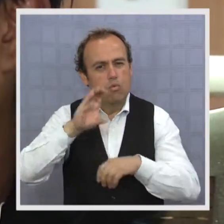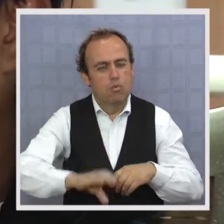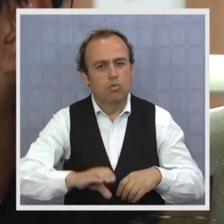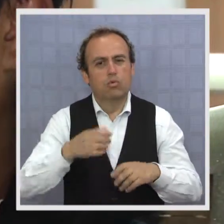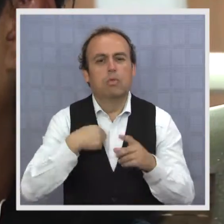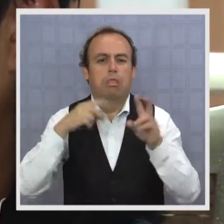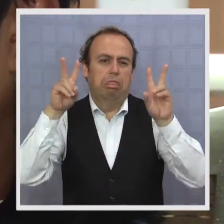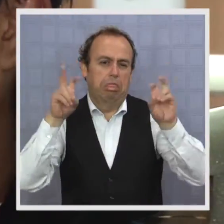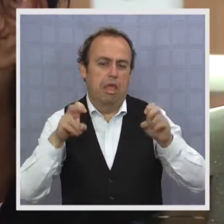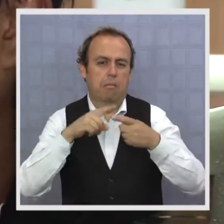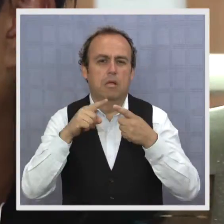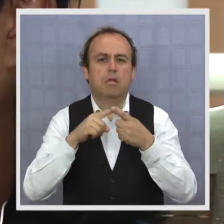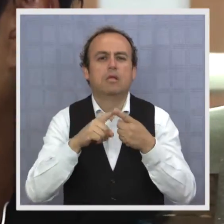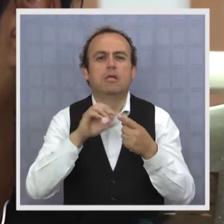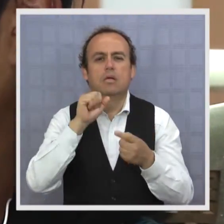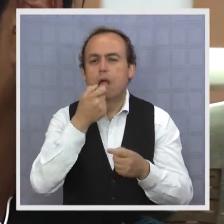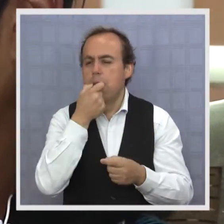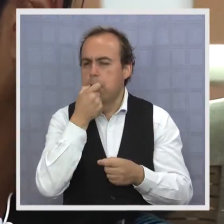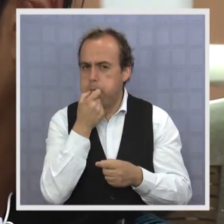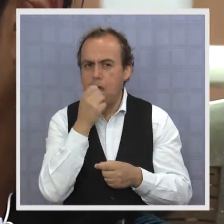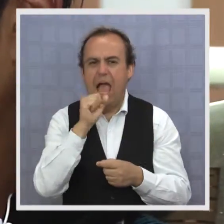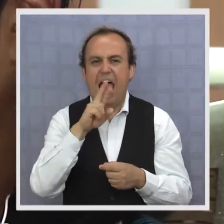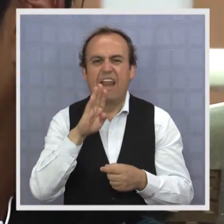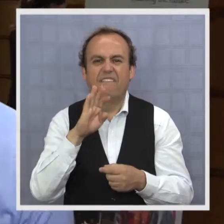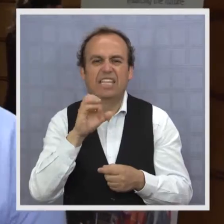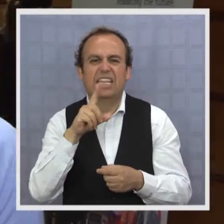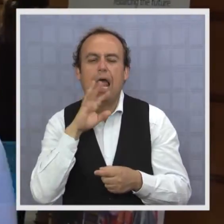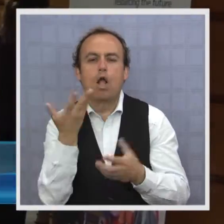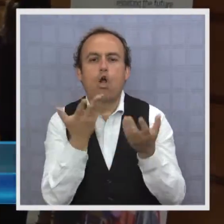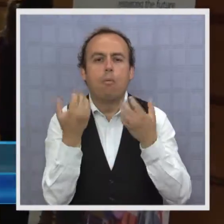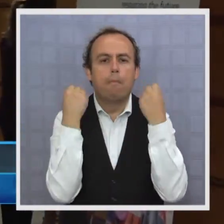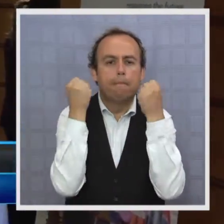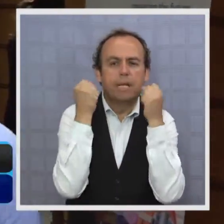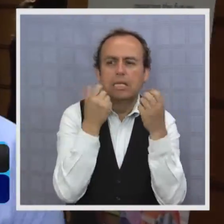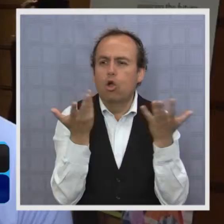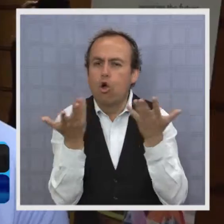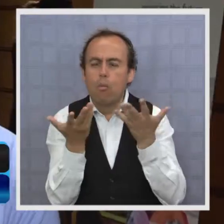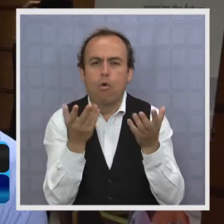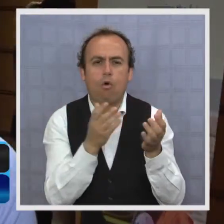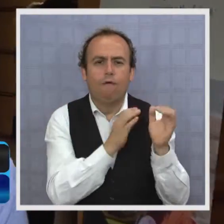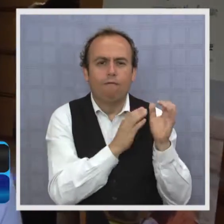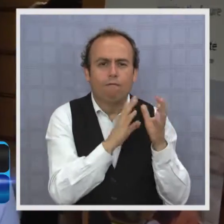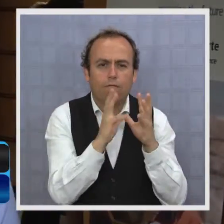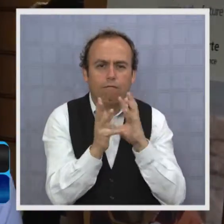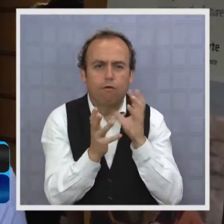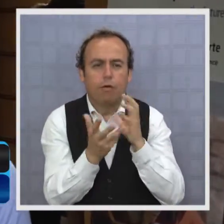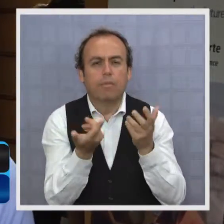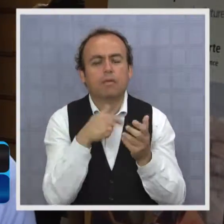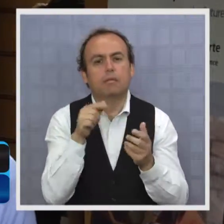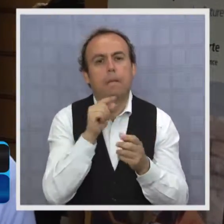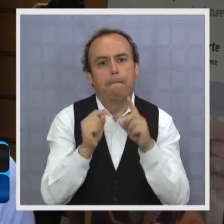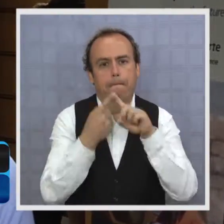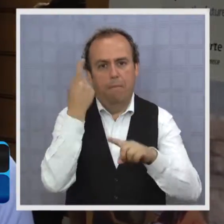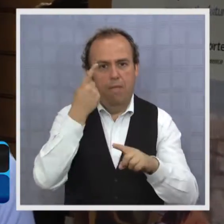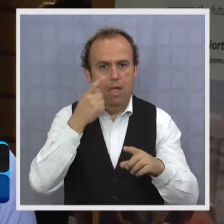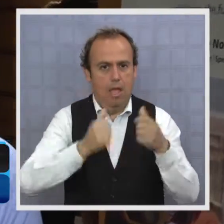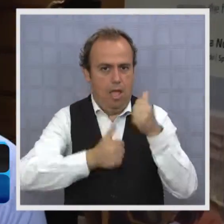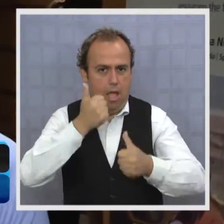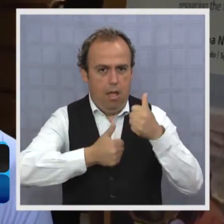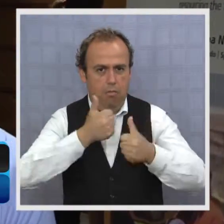se trataron temas como el arbitraje y formas de entrenamiento. Esta es la segunda vez que estoy acá, en la primera donde hicimos un campeonato,